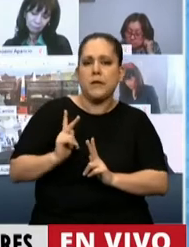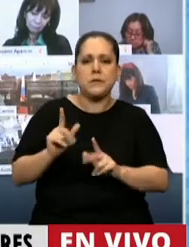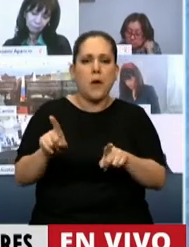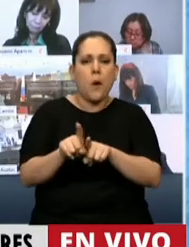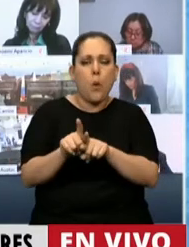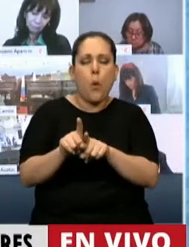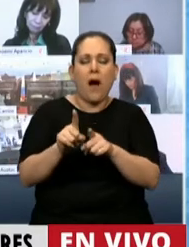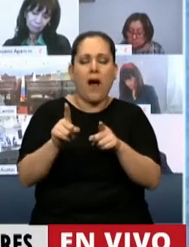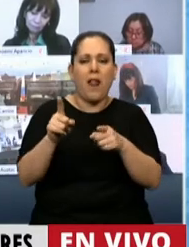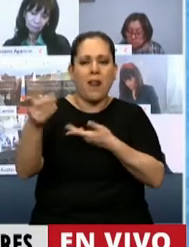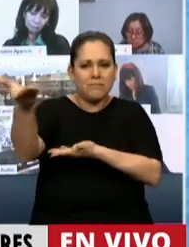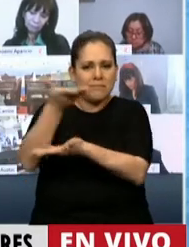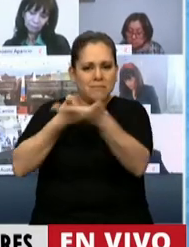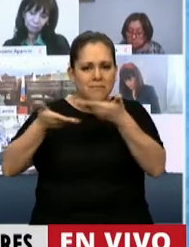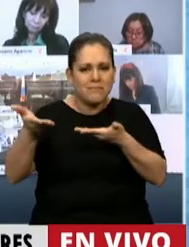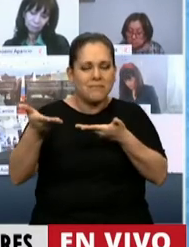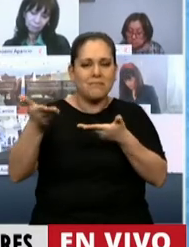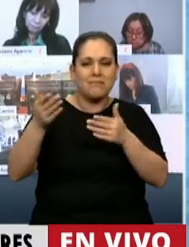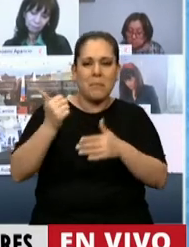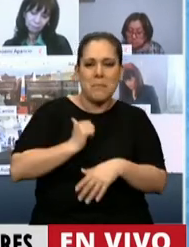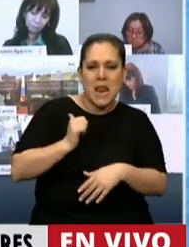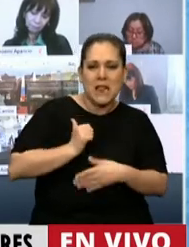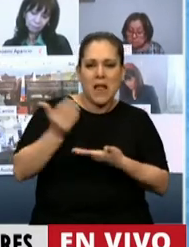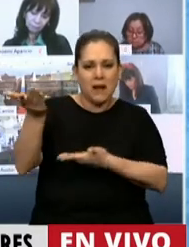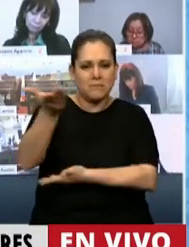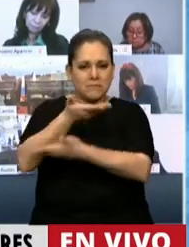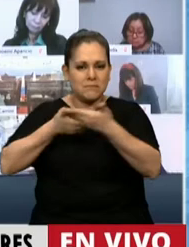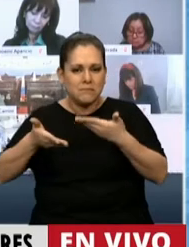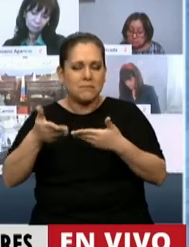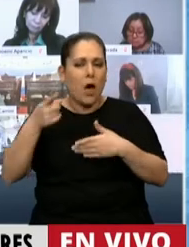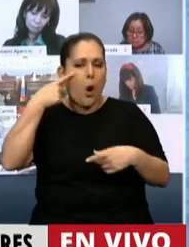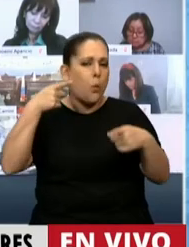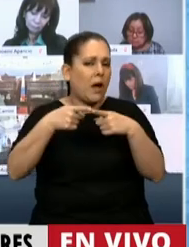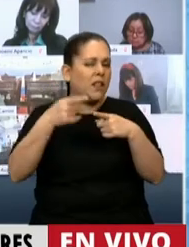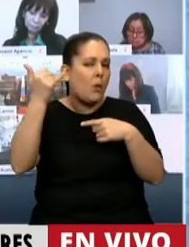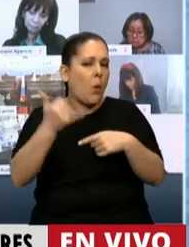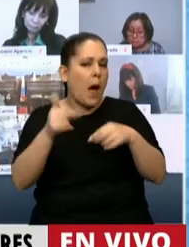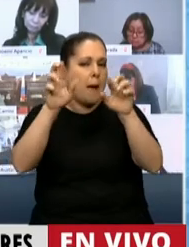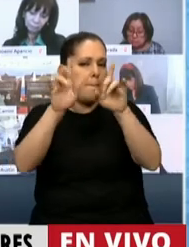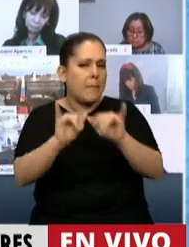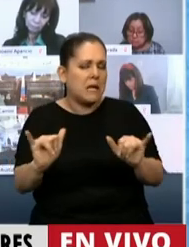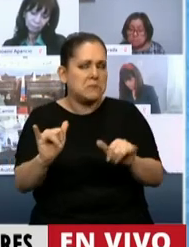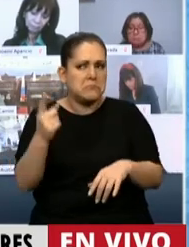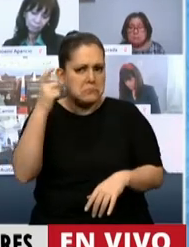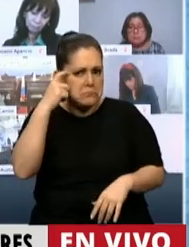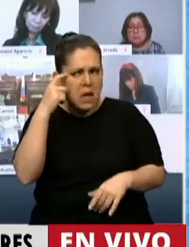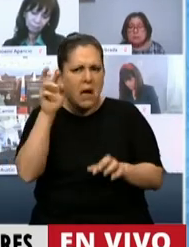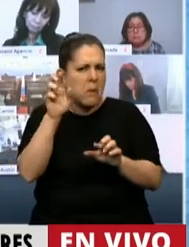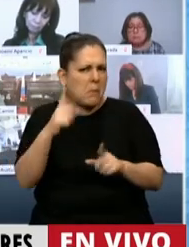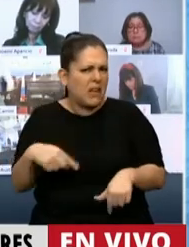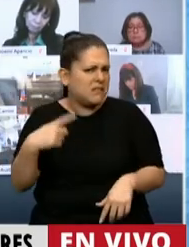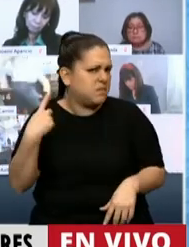militares tienen el objetivo de mantener la paz, nos preguntamos a qué paz se están